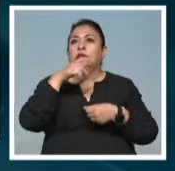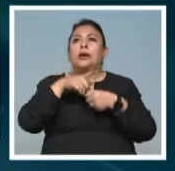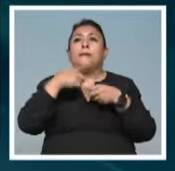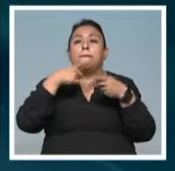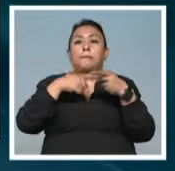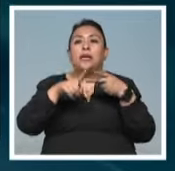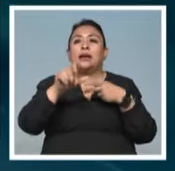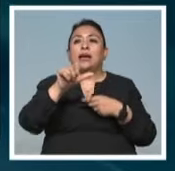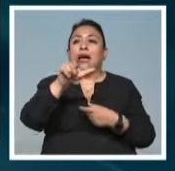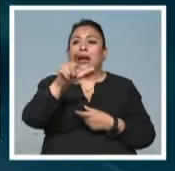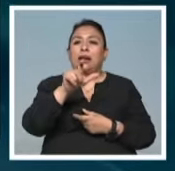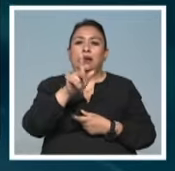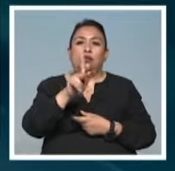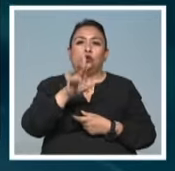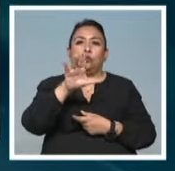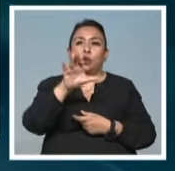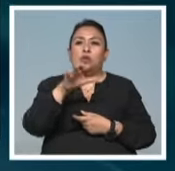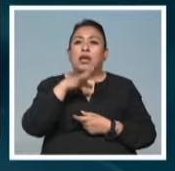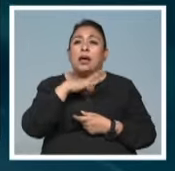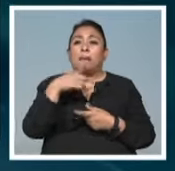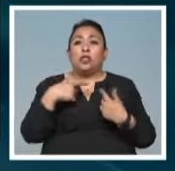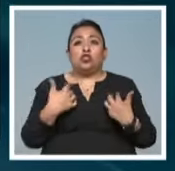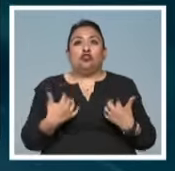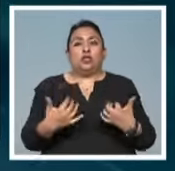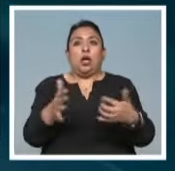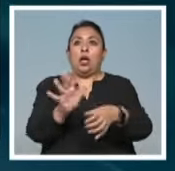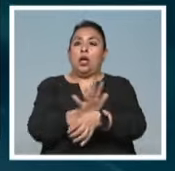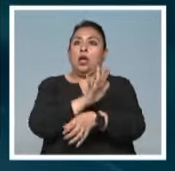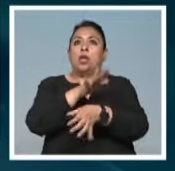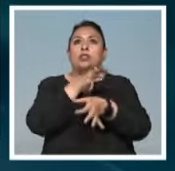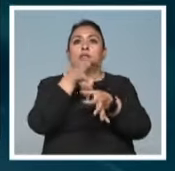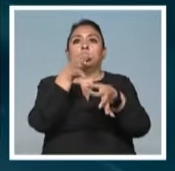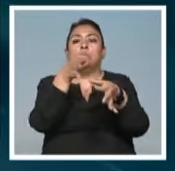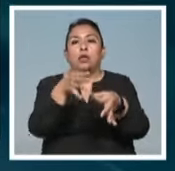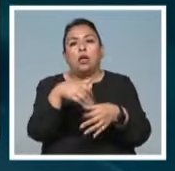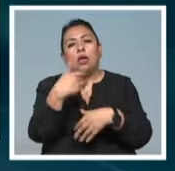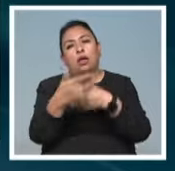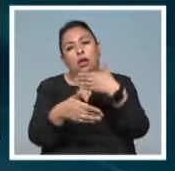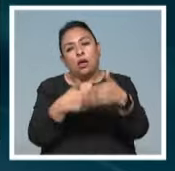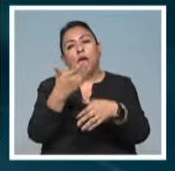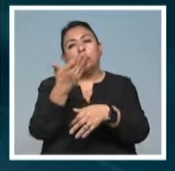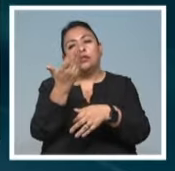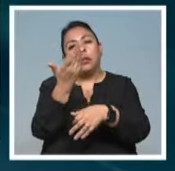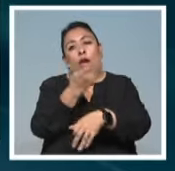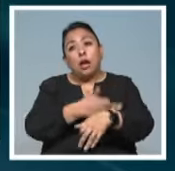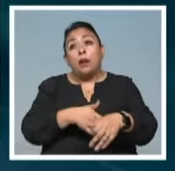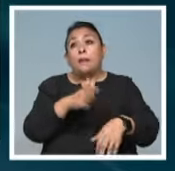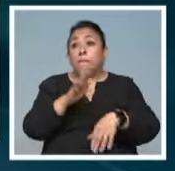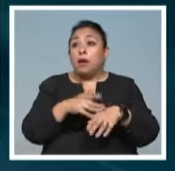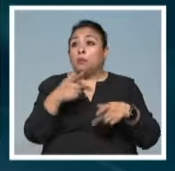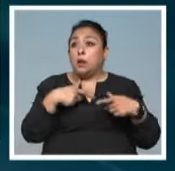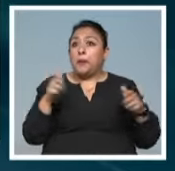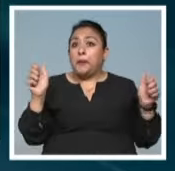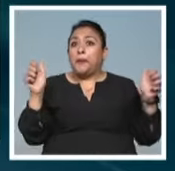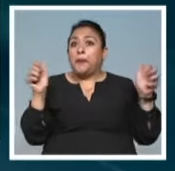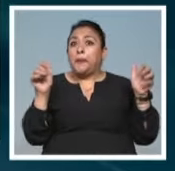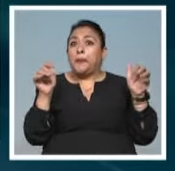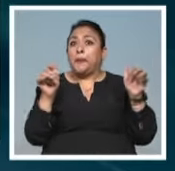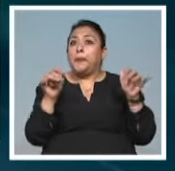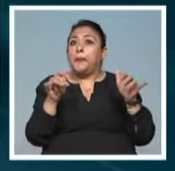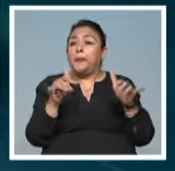arrancó con Alex Ponce, quien capturó al público con su energía. Conforme avanzaba la tarde, más asistentes se reunieron.